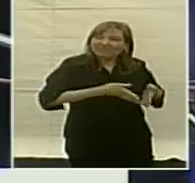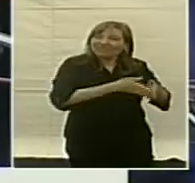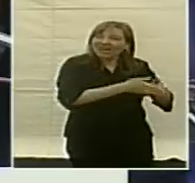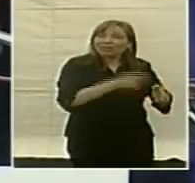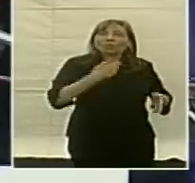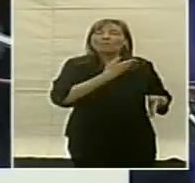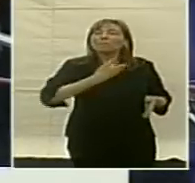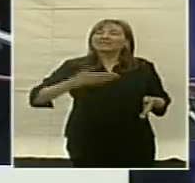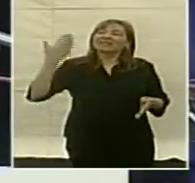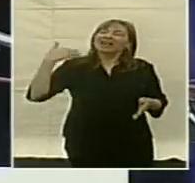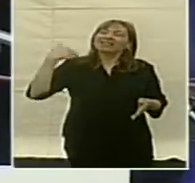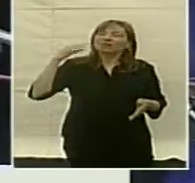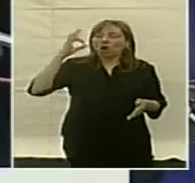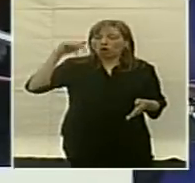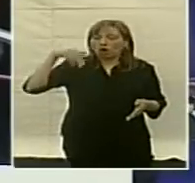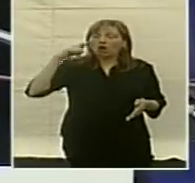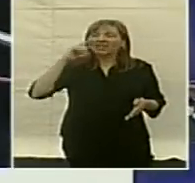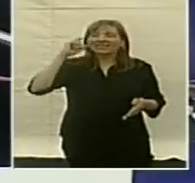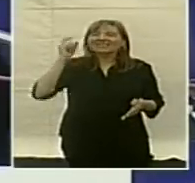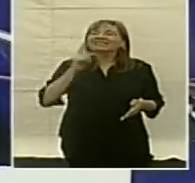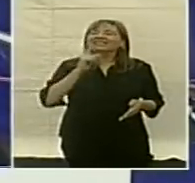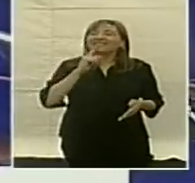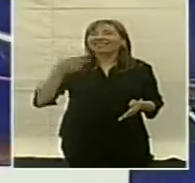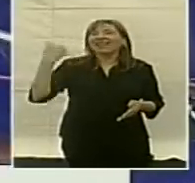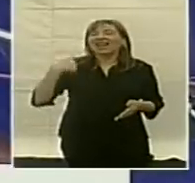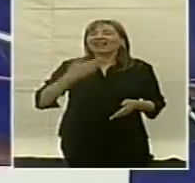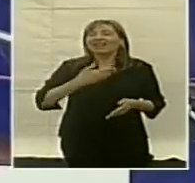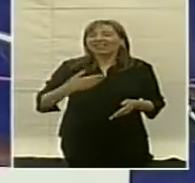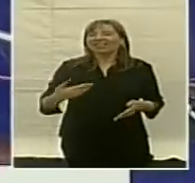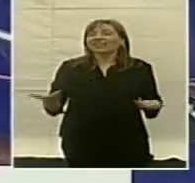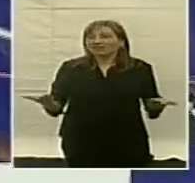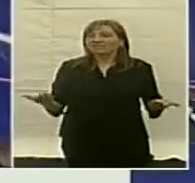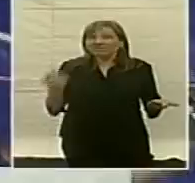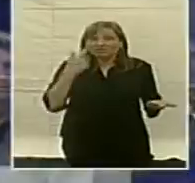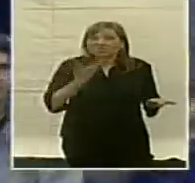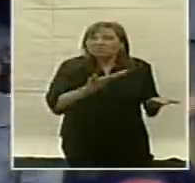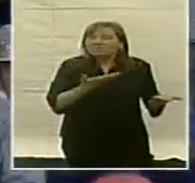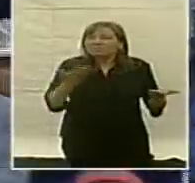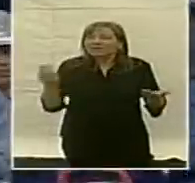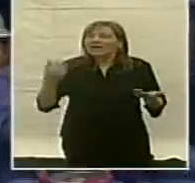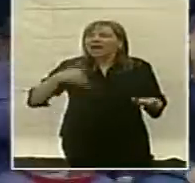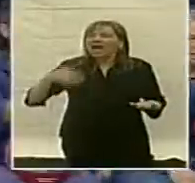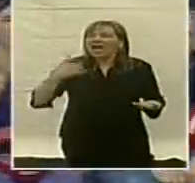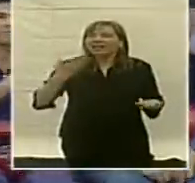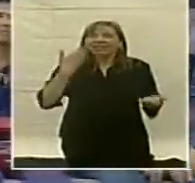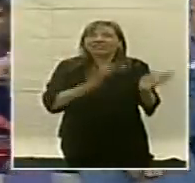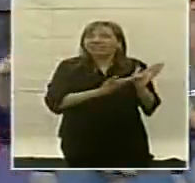CONICET en la República Argentina. Miren qué país